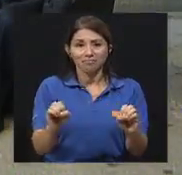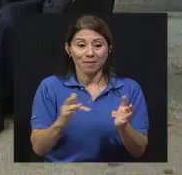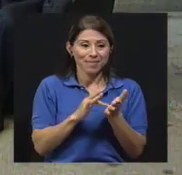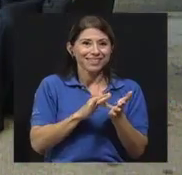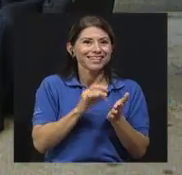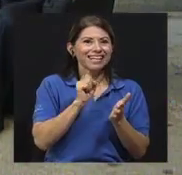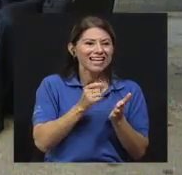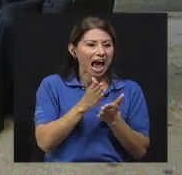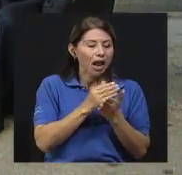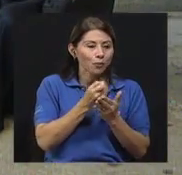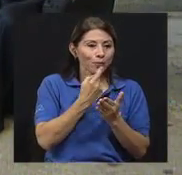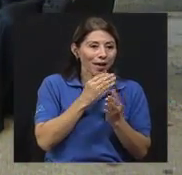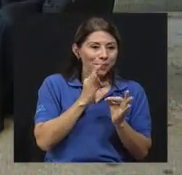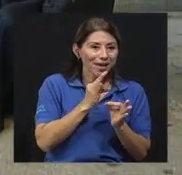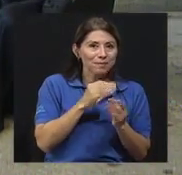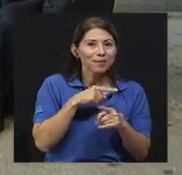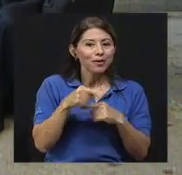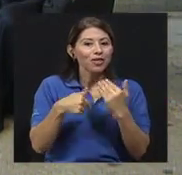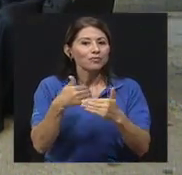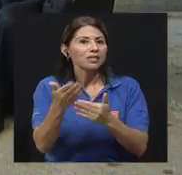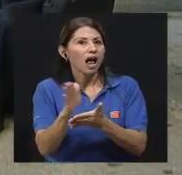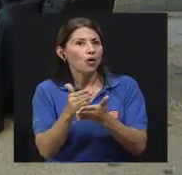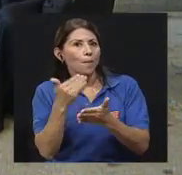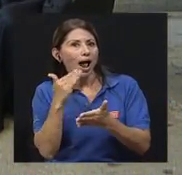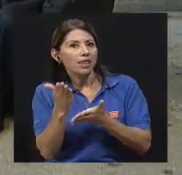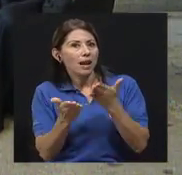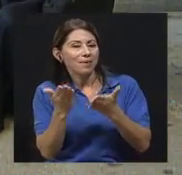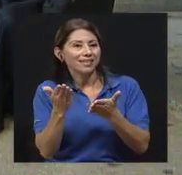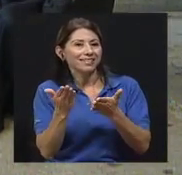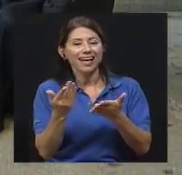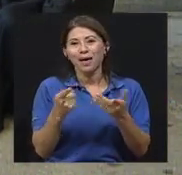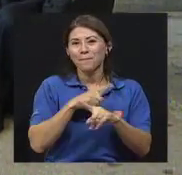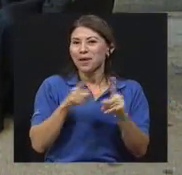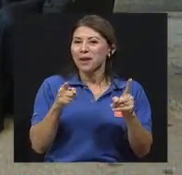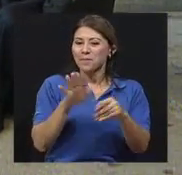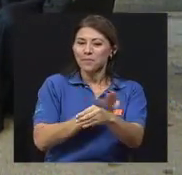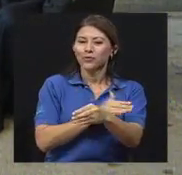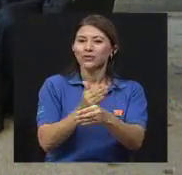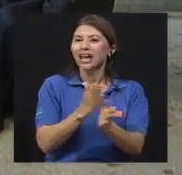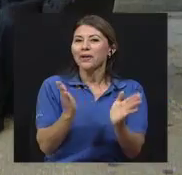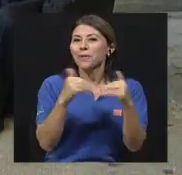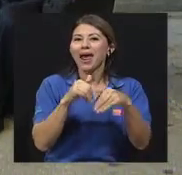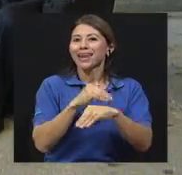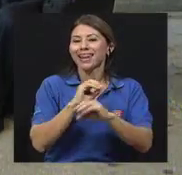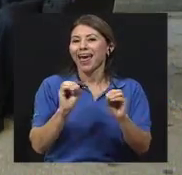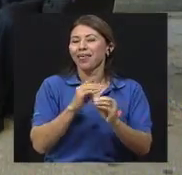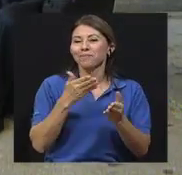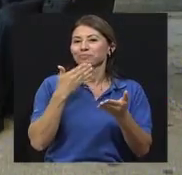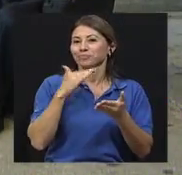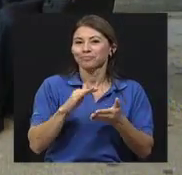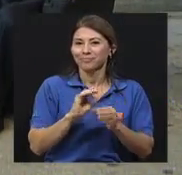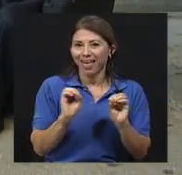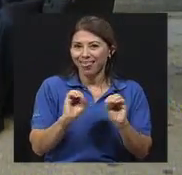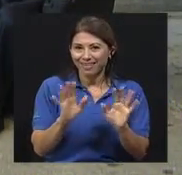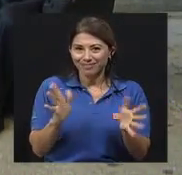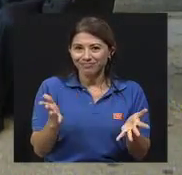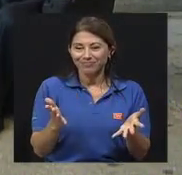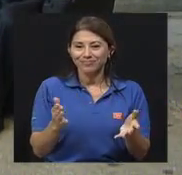se espera que haya una mejoría. No tiene efectos adversos. Más bien, devolviendo la